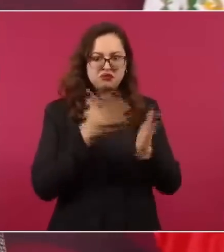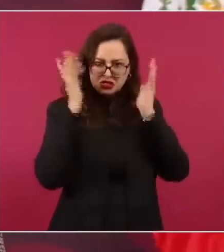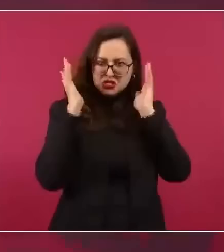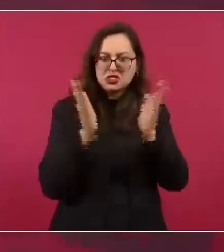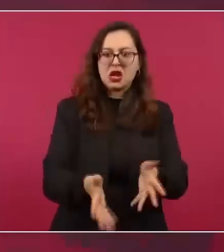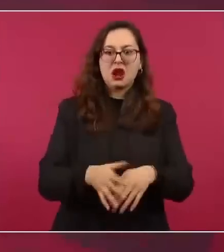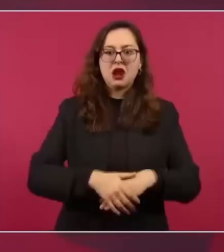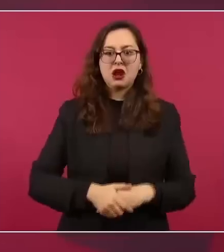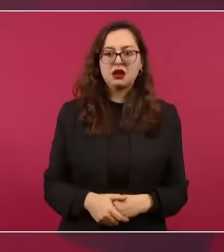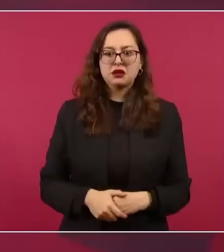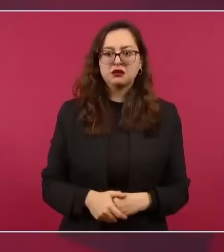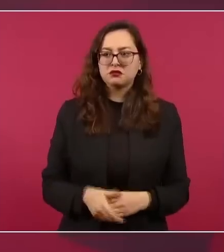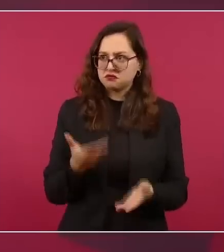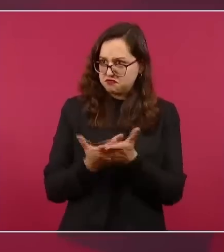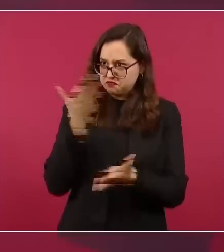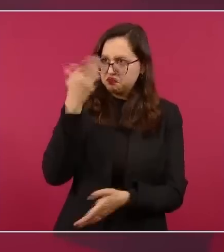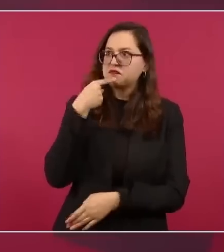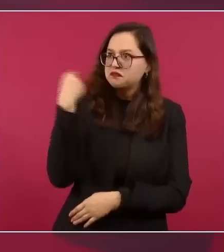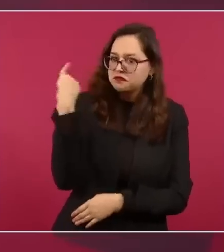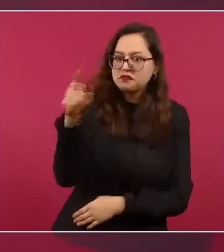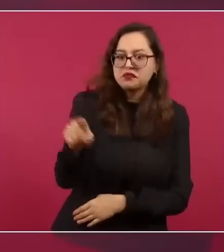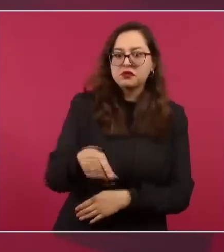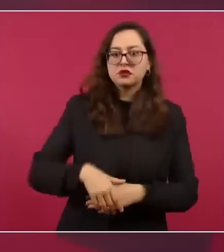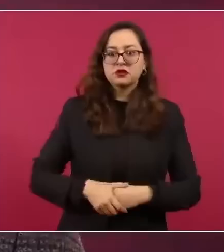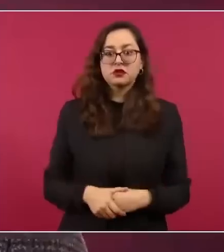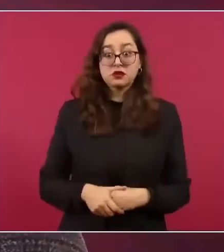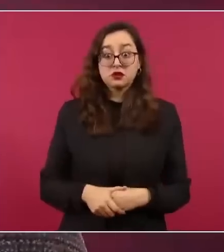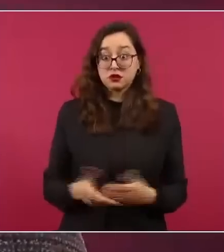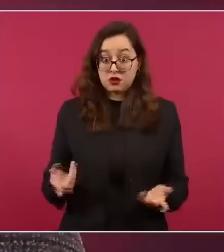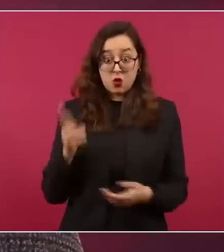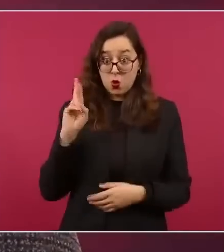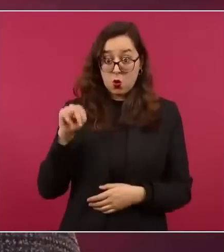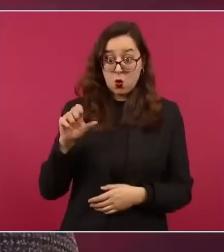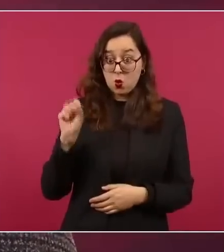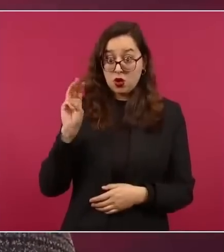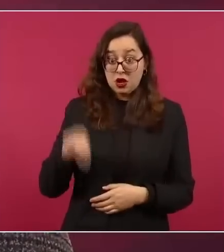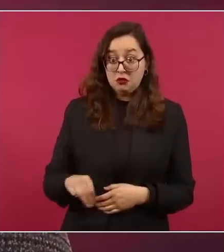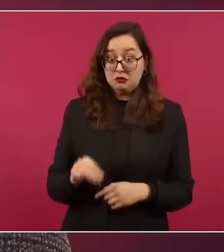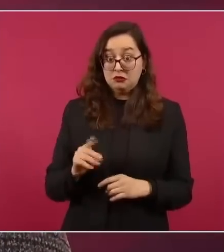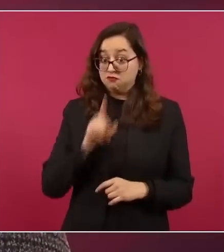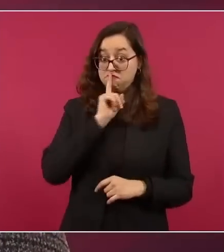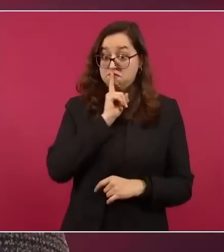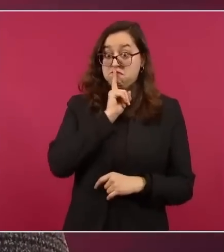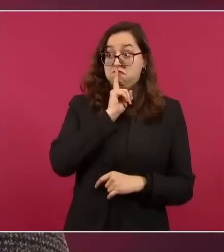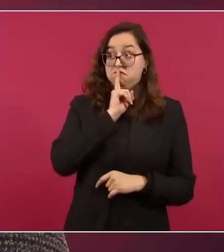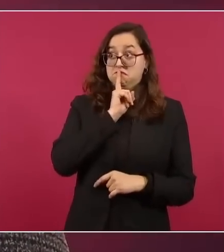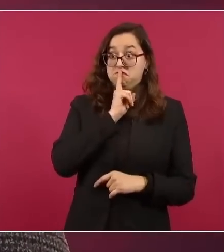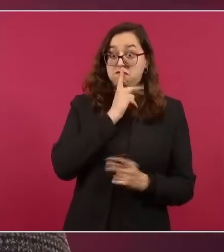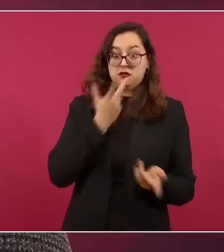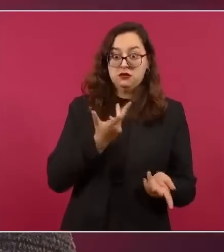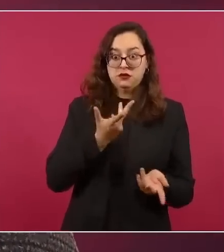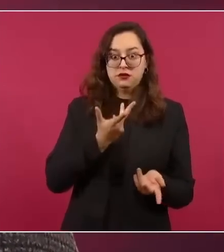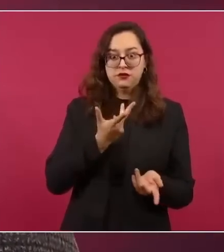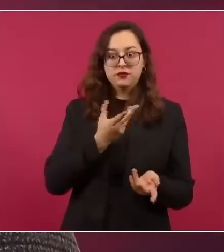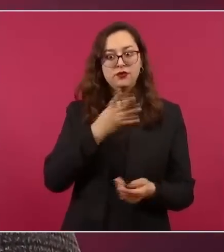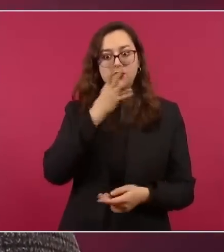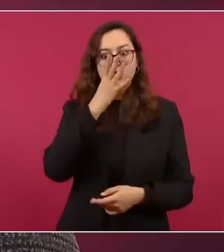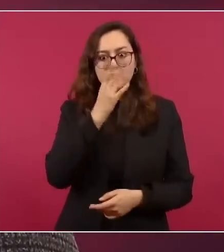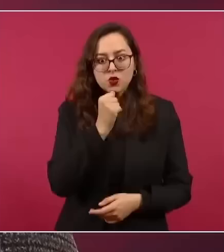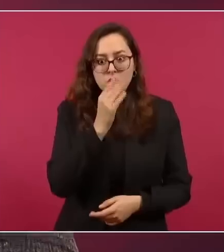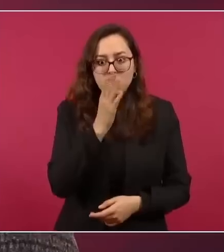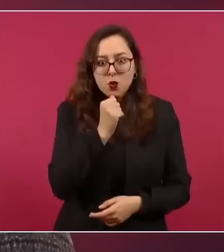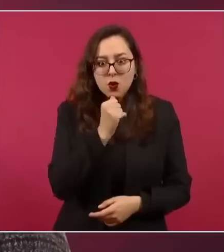no le va a poder decir eso al Ministerio